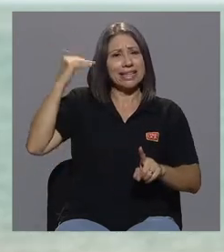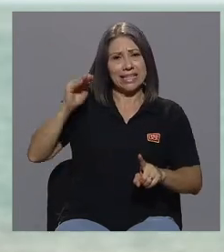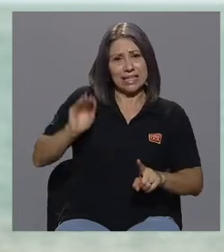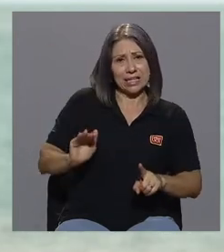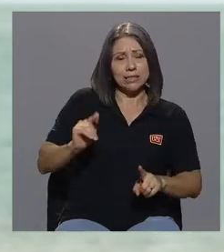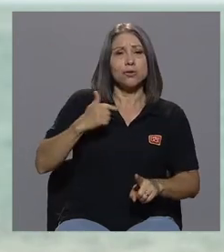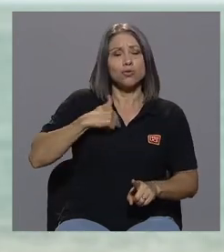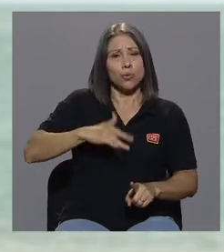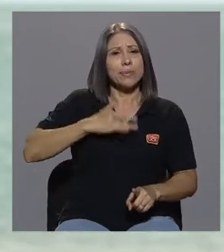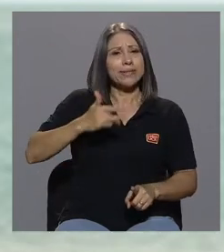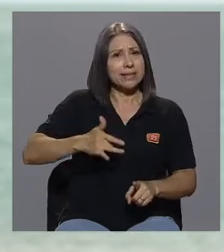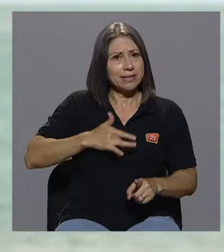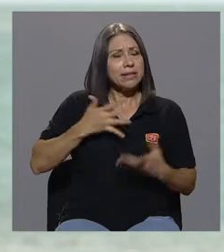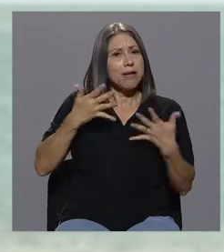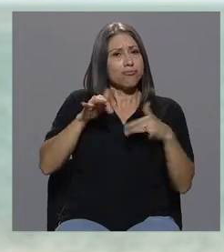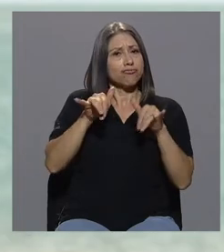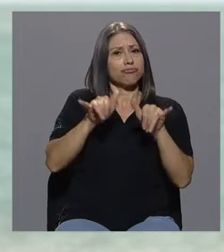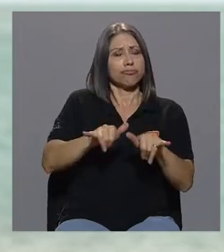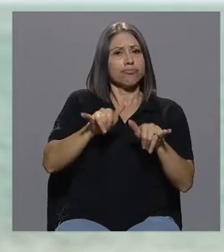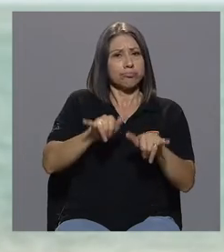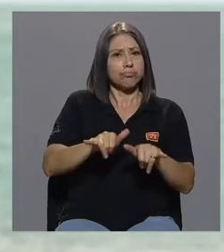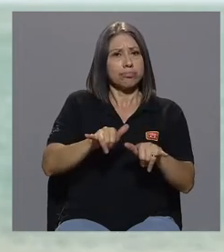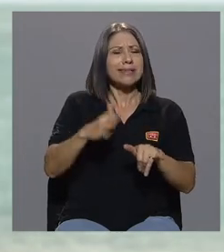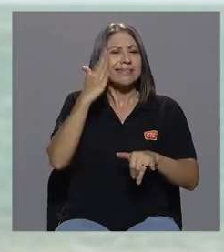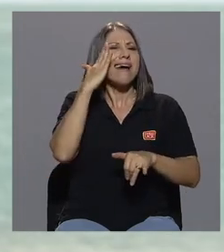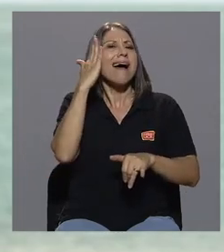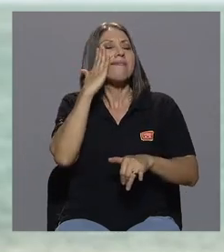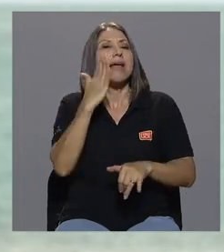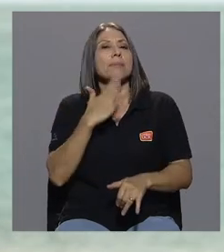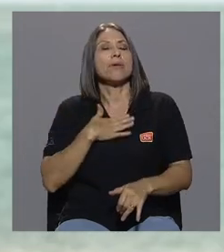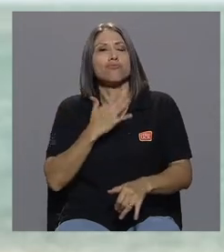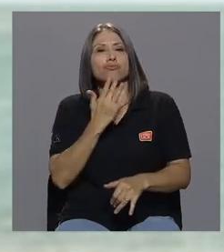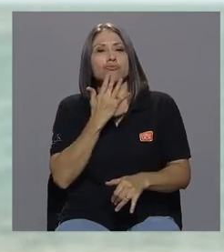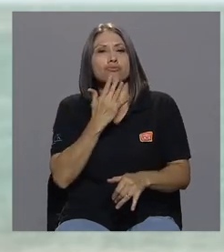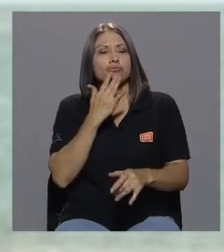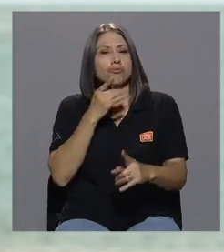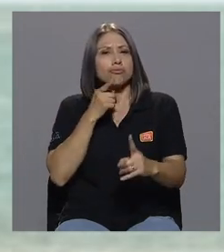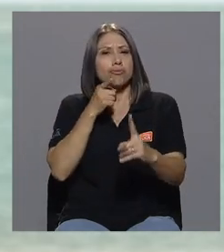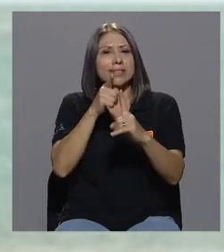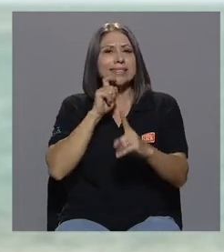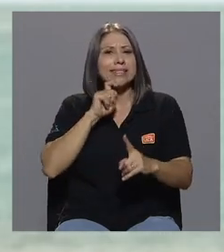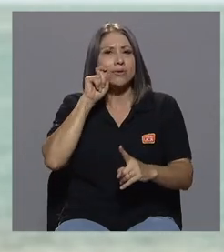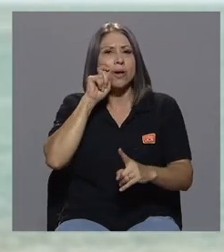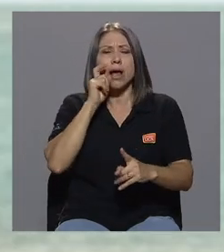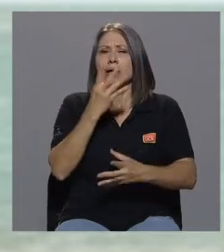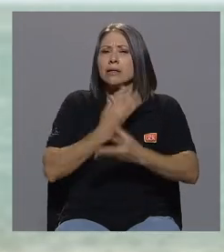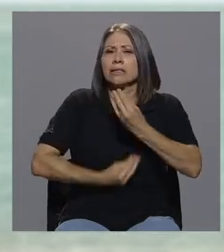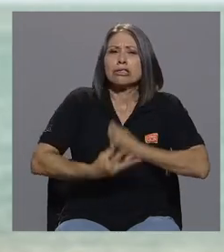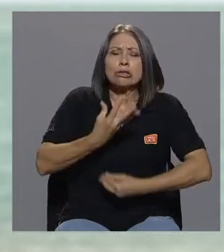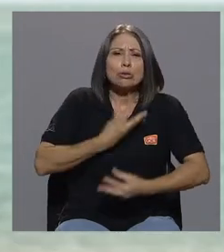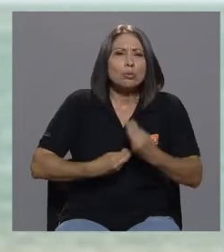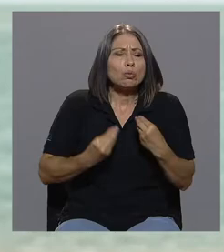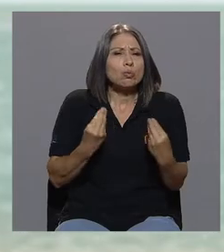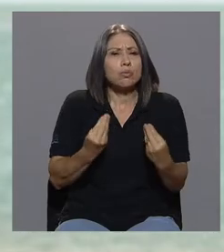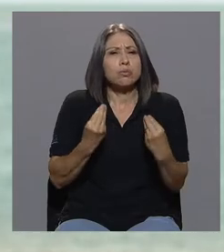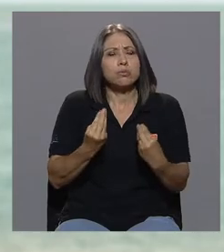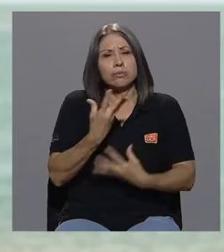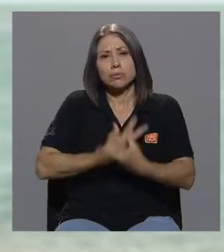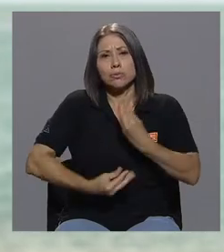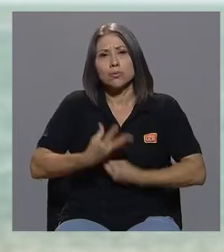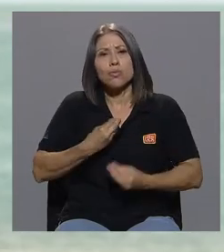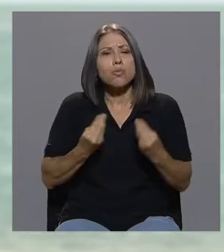en cuanto a mi orientación sexual. Y se sufre mucho, se sufre mucho, ¿por qué? Porque